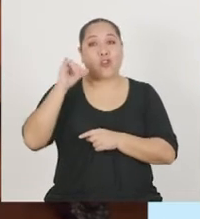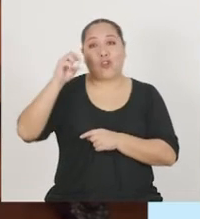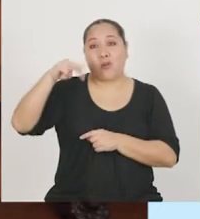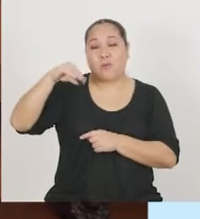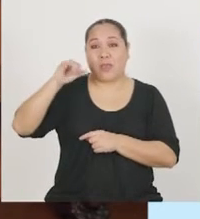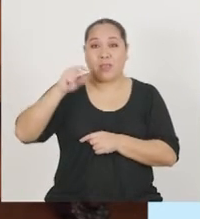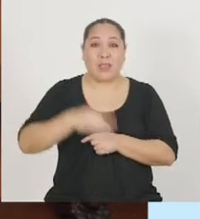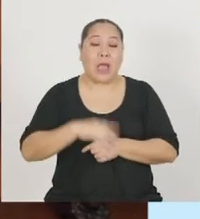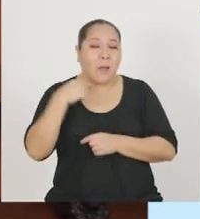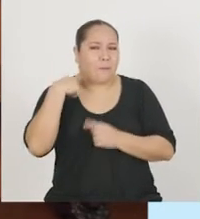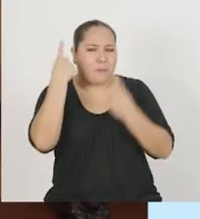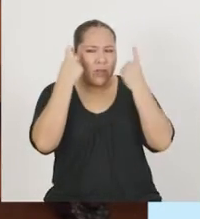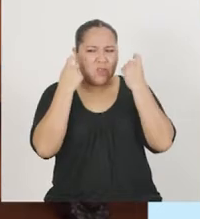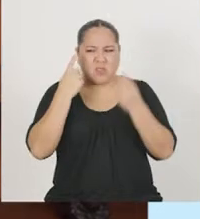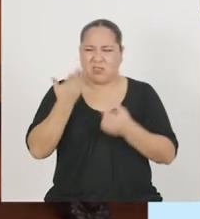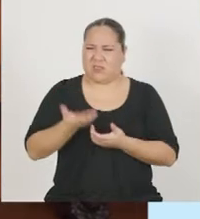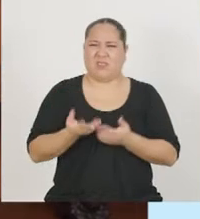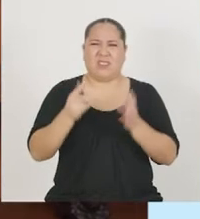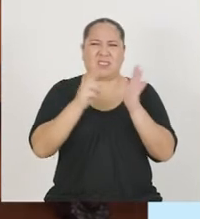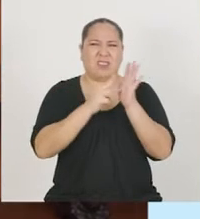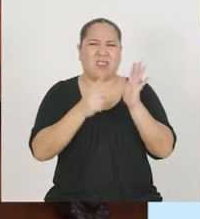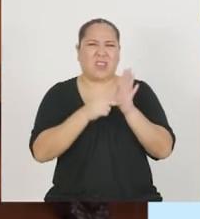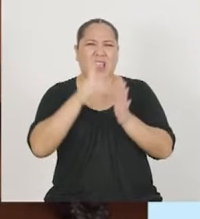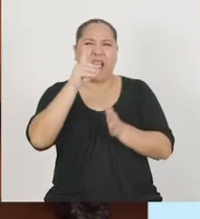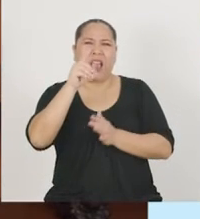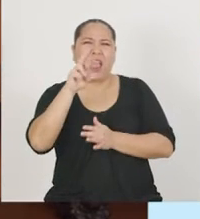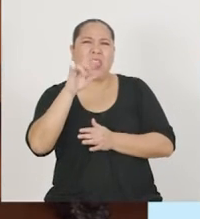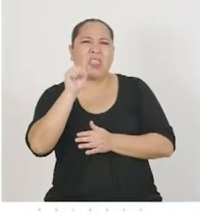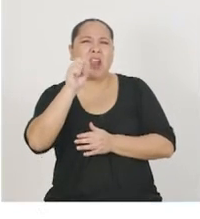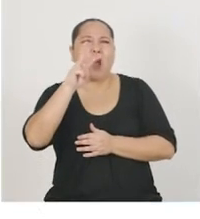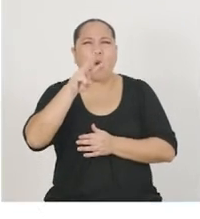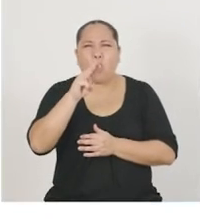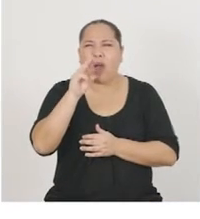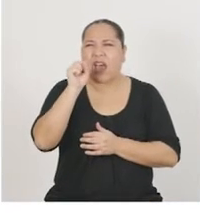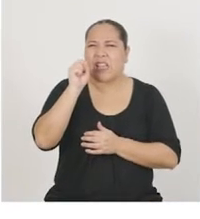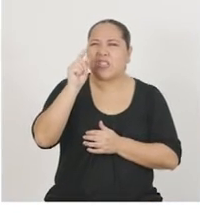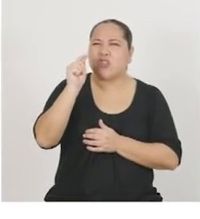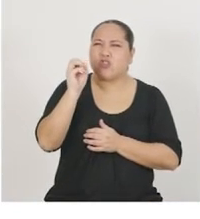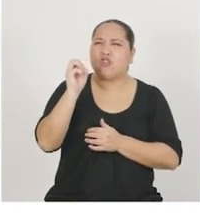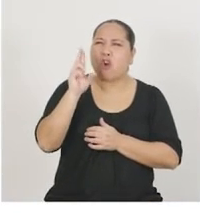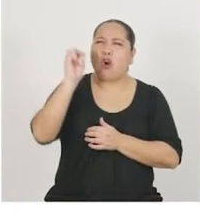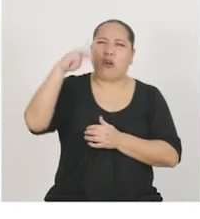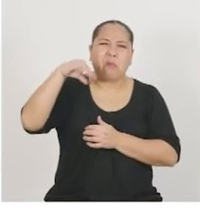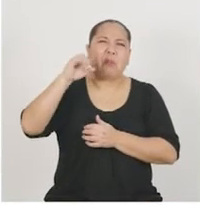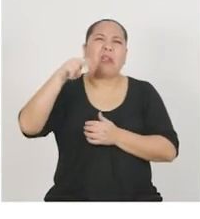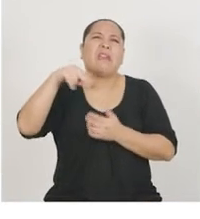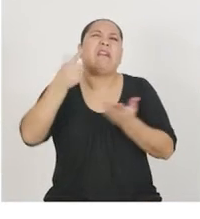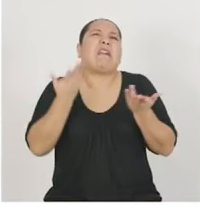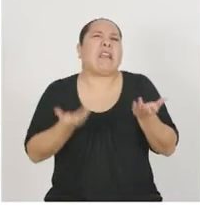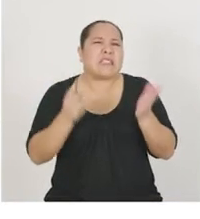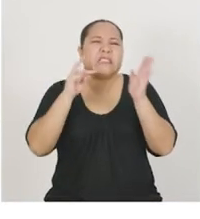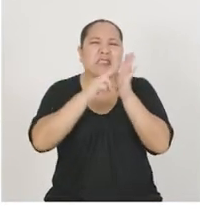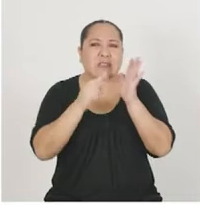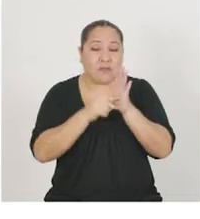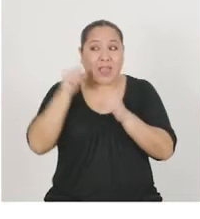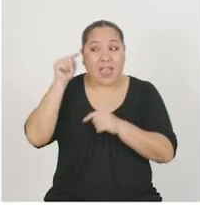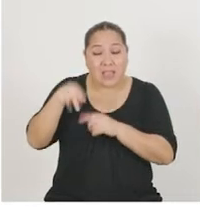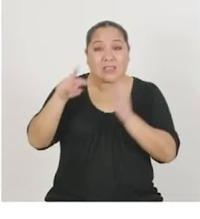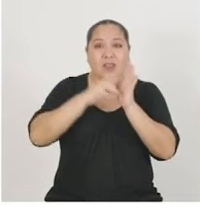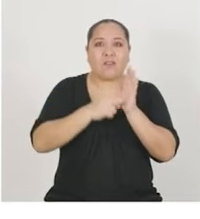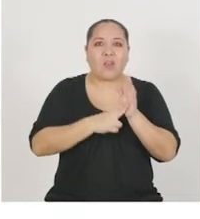preguntamos, ¿qué es eso de Drone Storming? Drone Storming significa